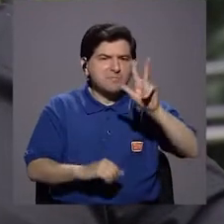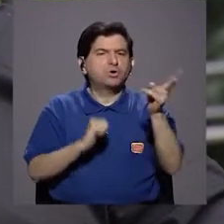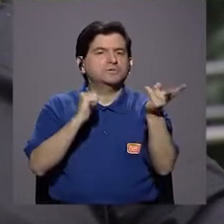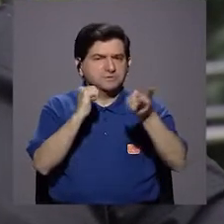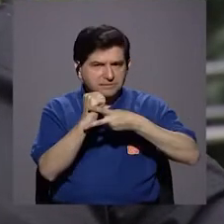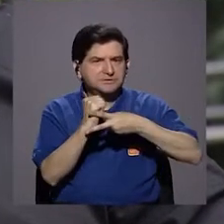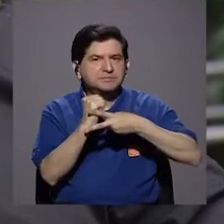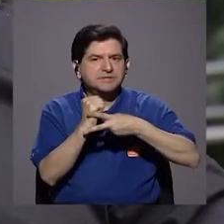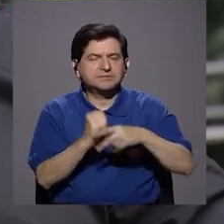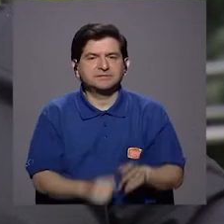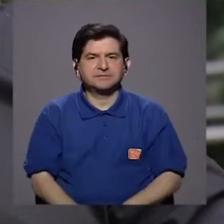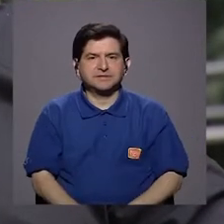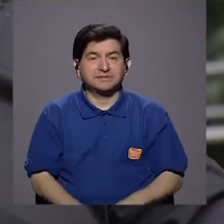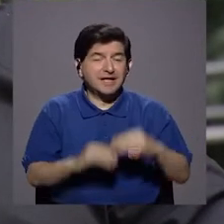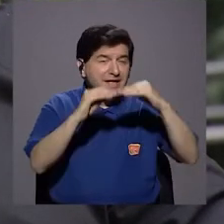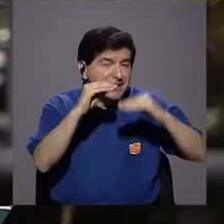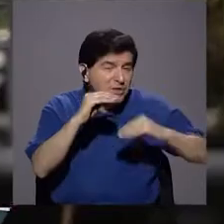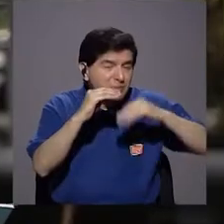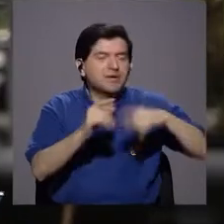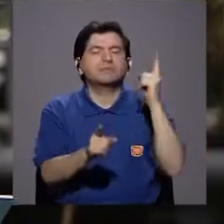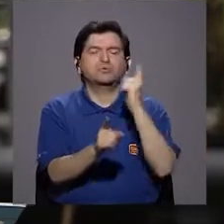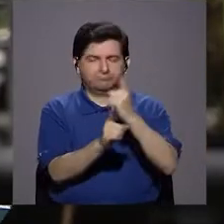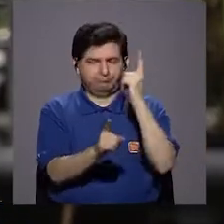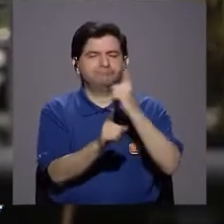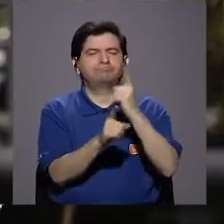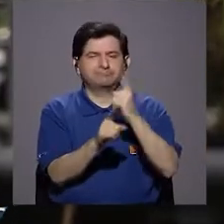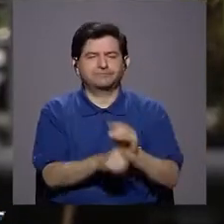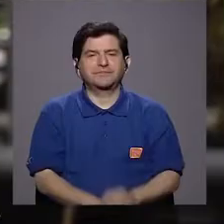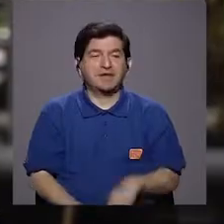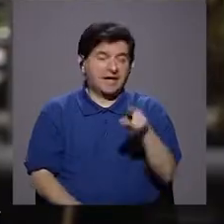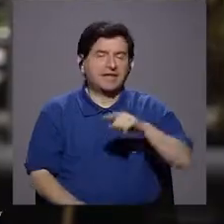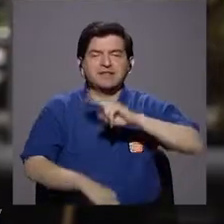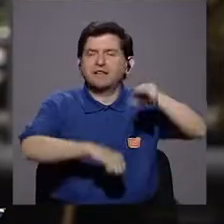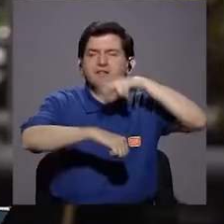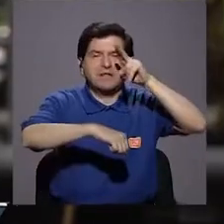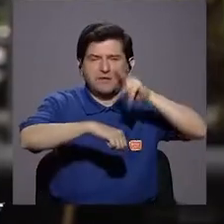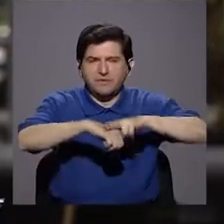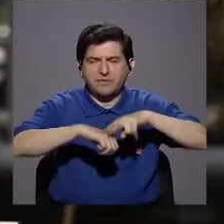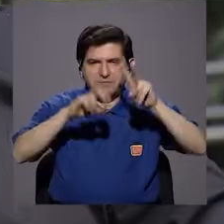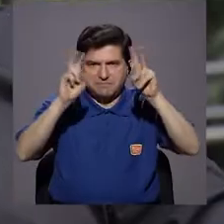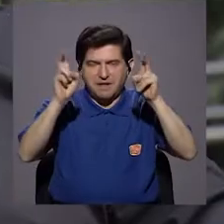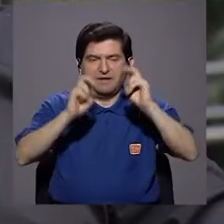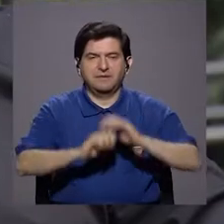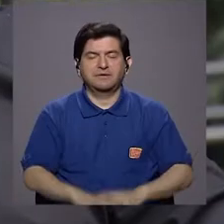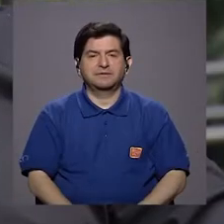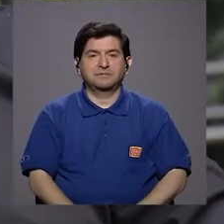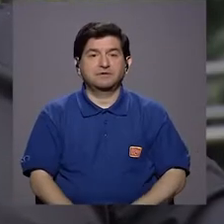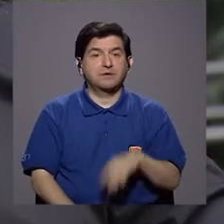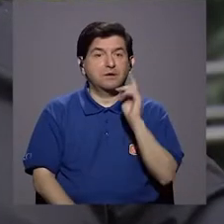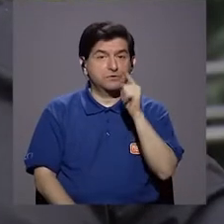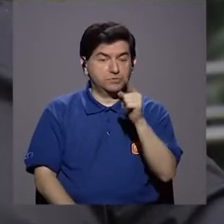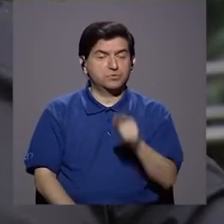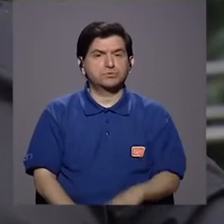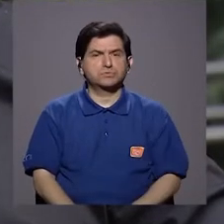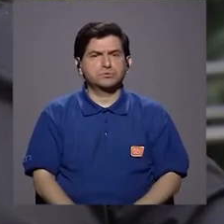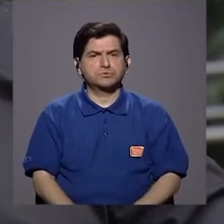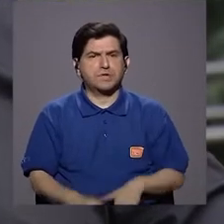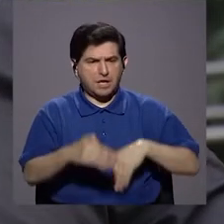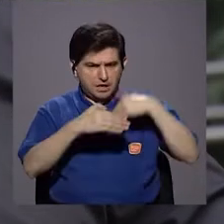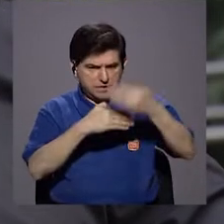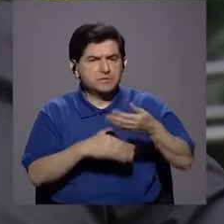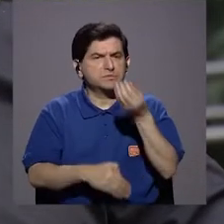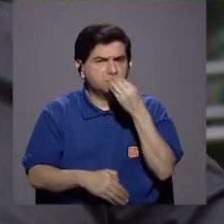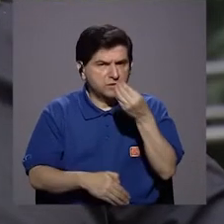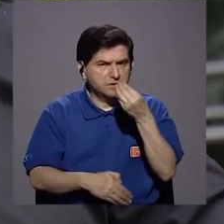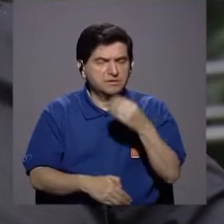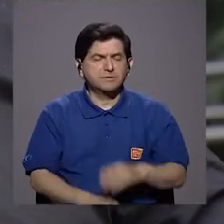tres veces sería, digamos, una cantidad de, exacto, como el gold standard, digámoslo, ¿verdad? Si sos consistente